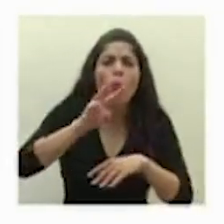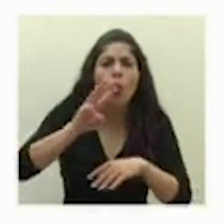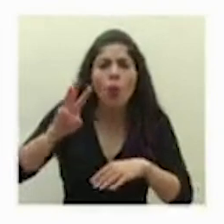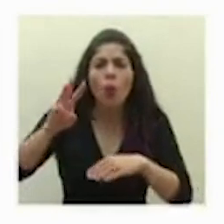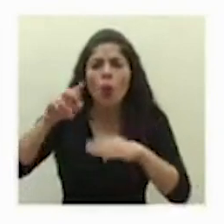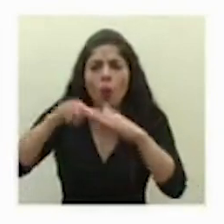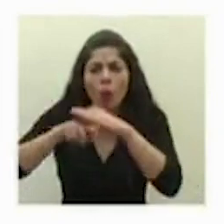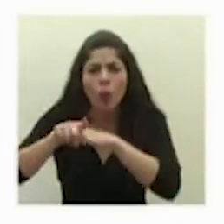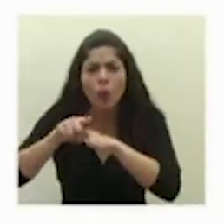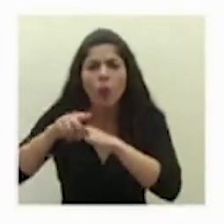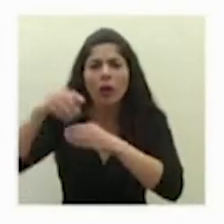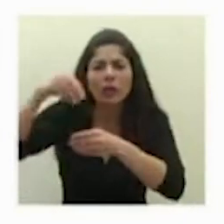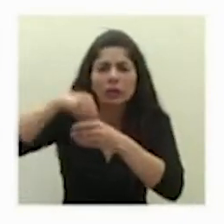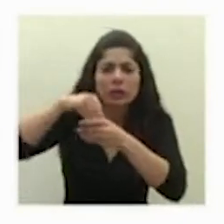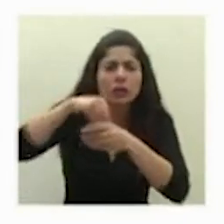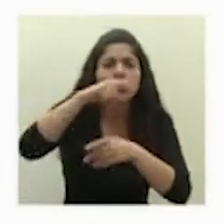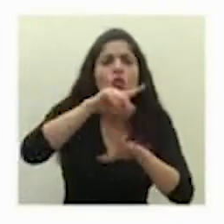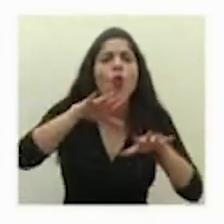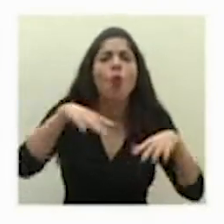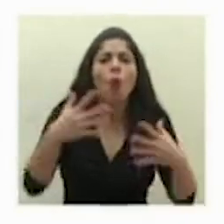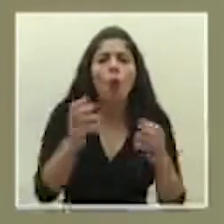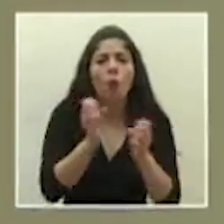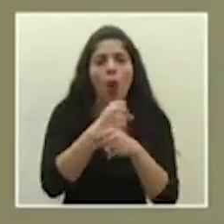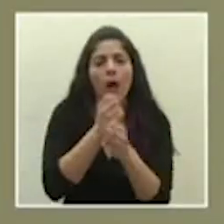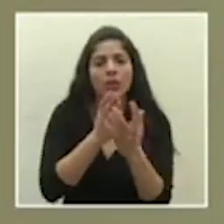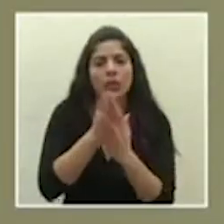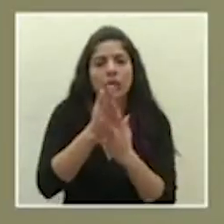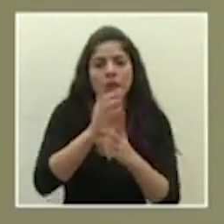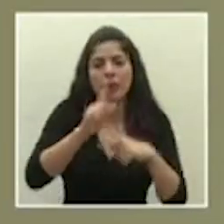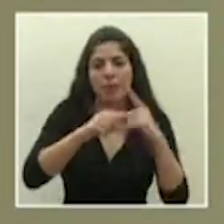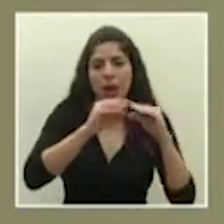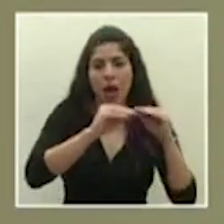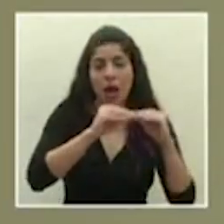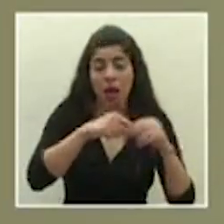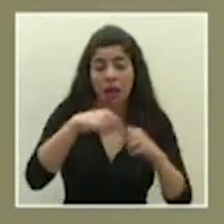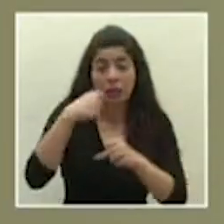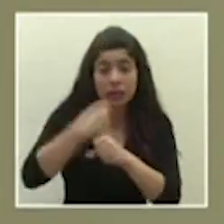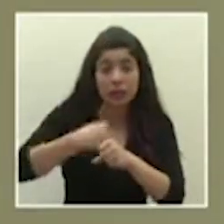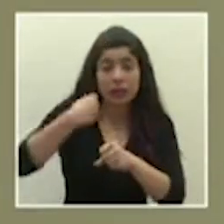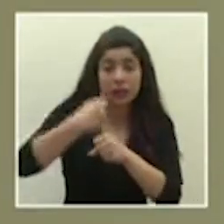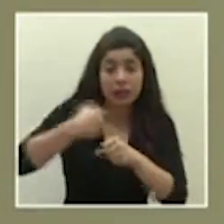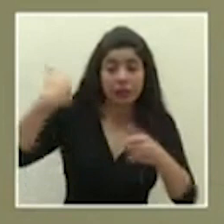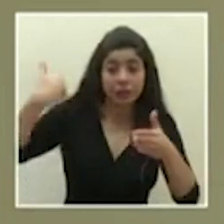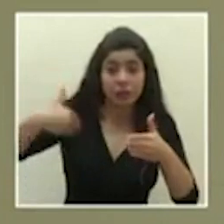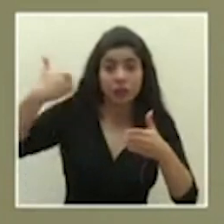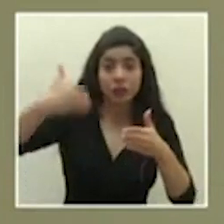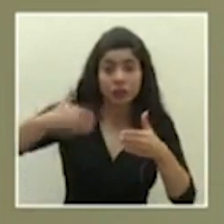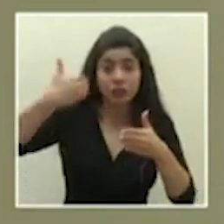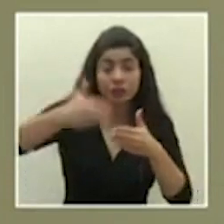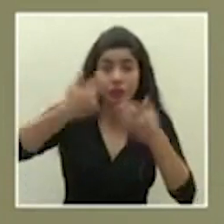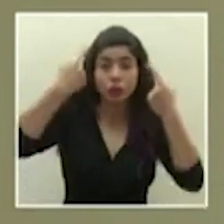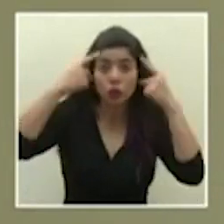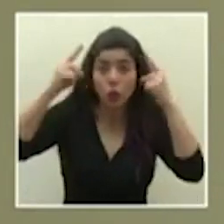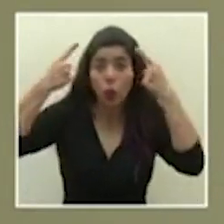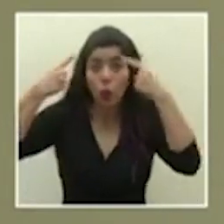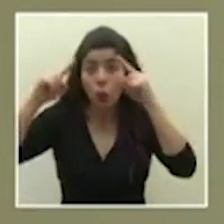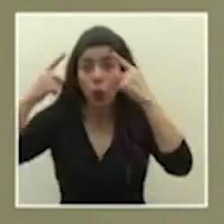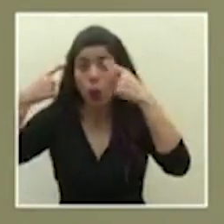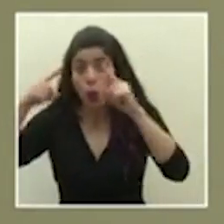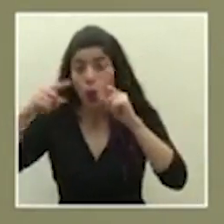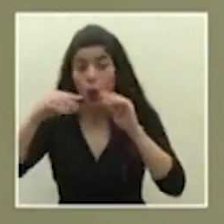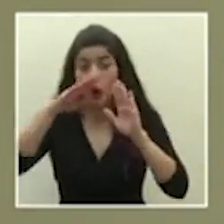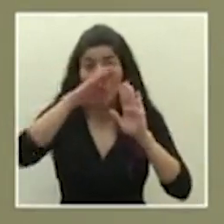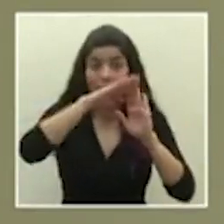contenidos de manera accesible estas labores que hemos hecho y hemos logrado con estas